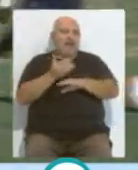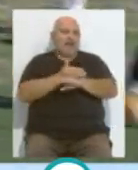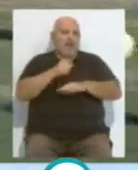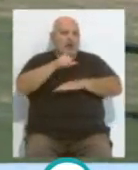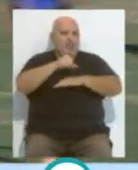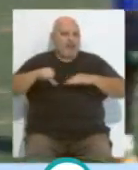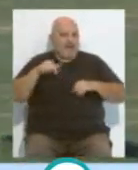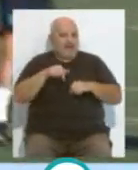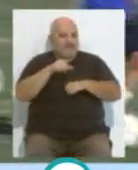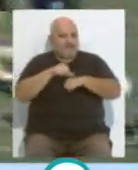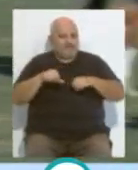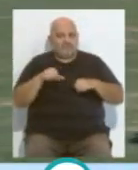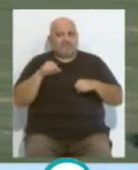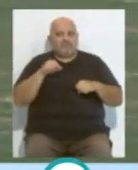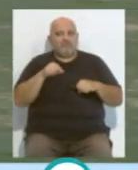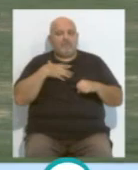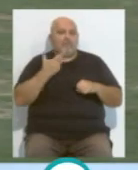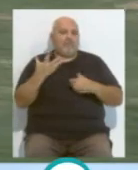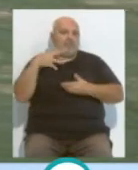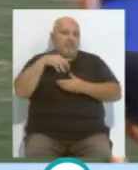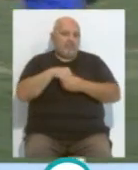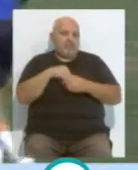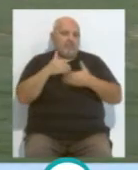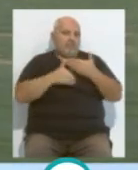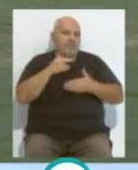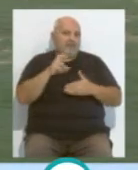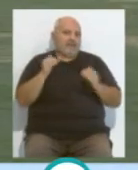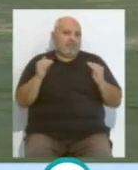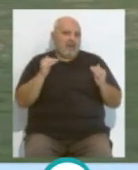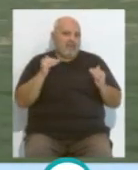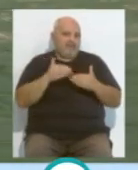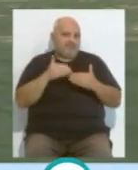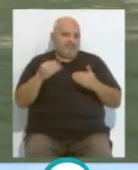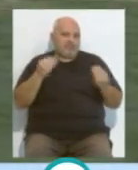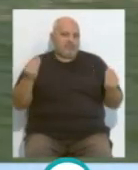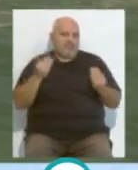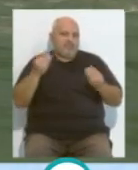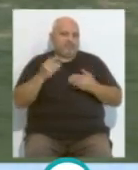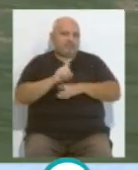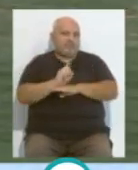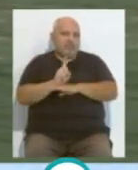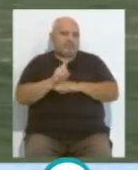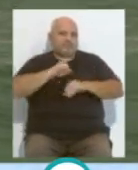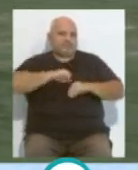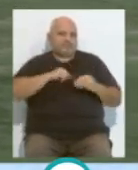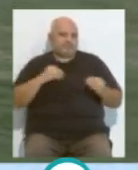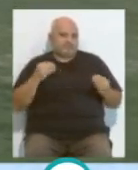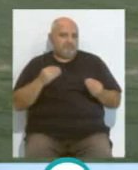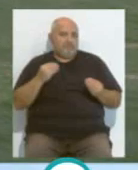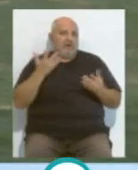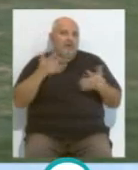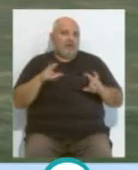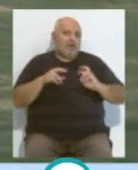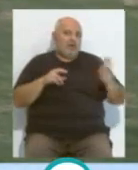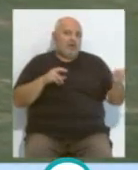esa operación y creo que poder reincorporarse a la pretemporada con mejor prontitud, en mejor estado, que si